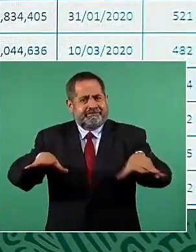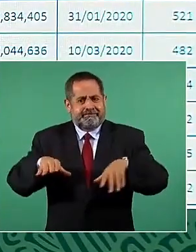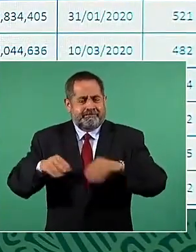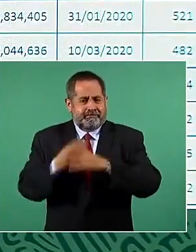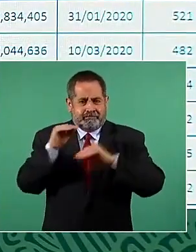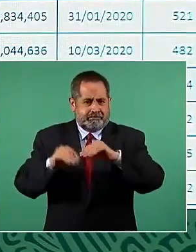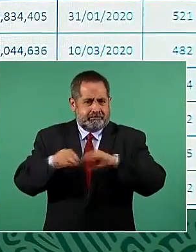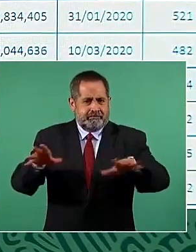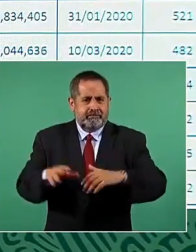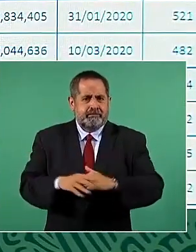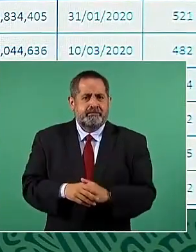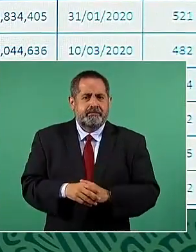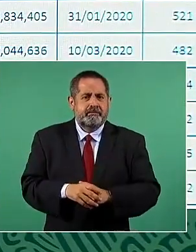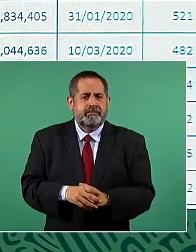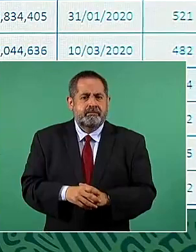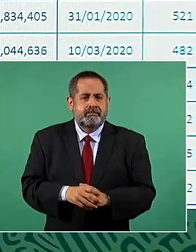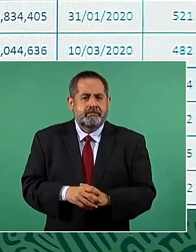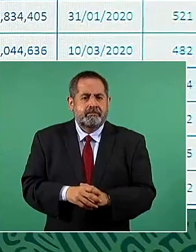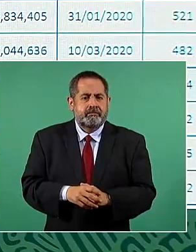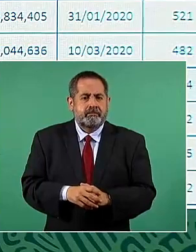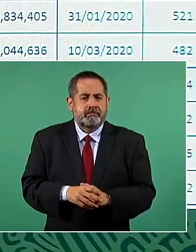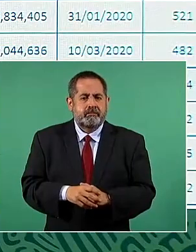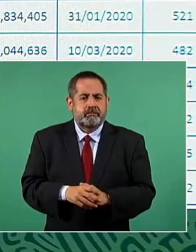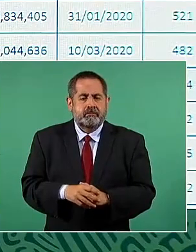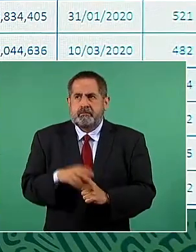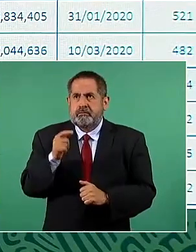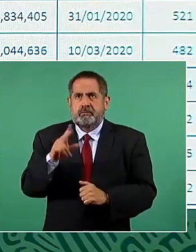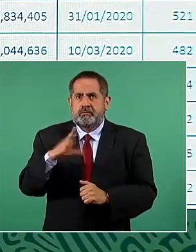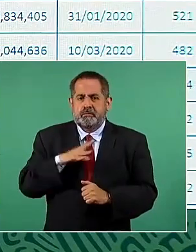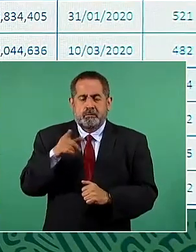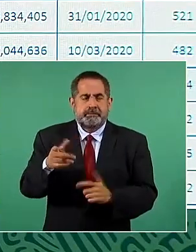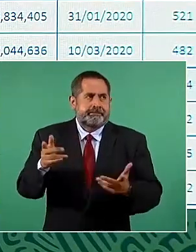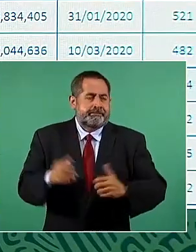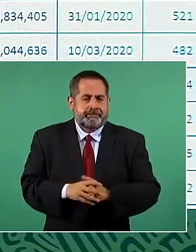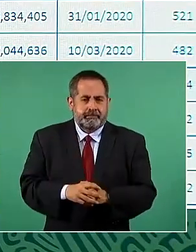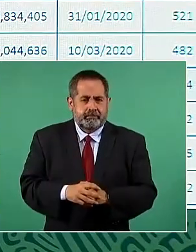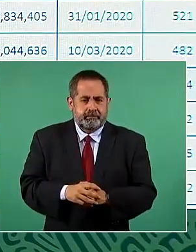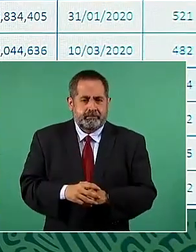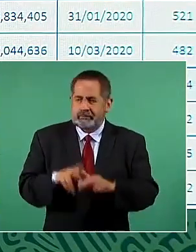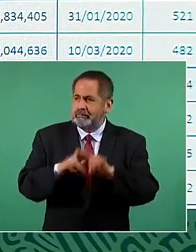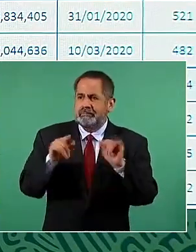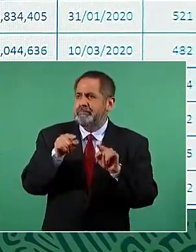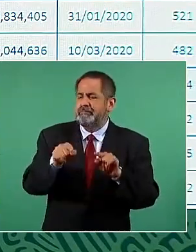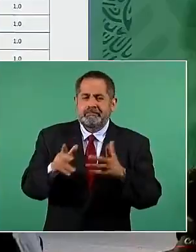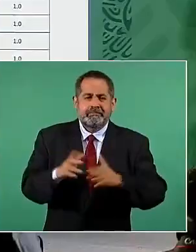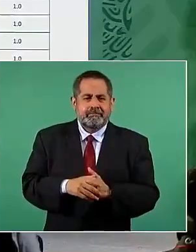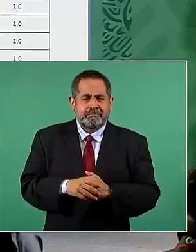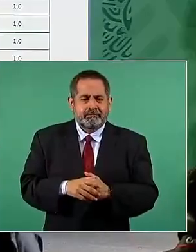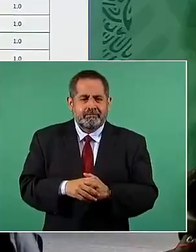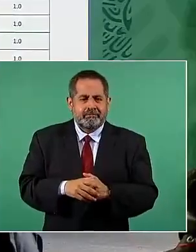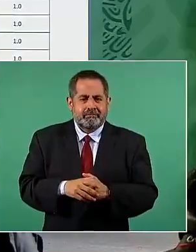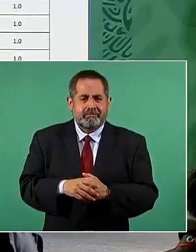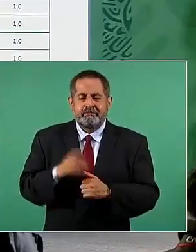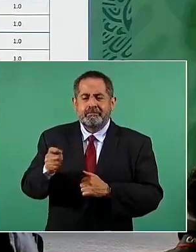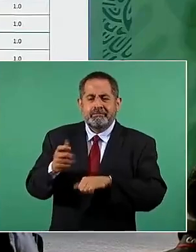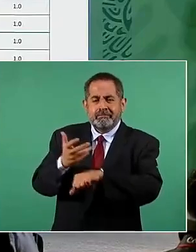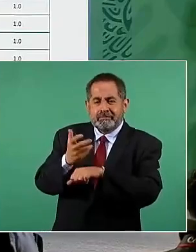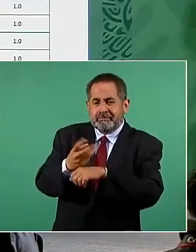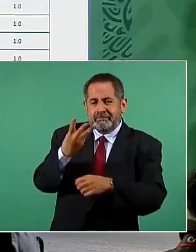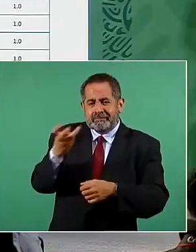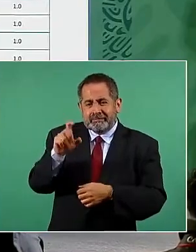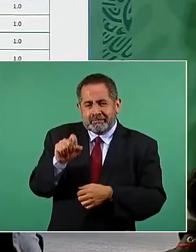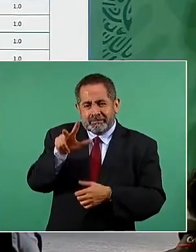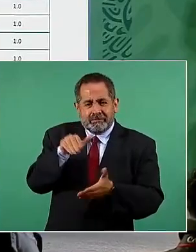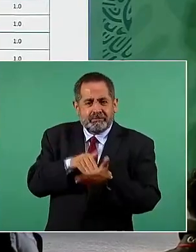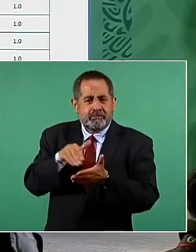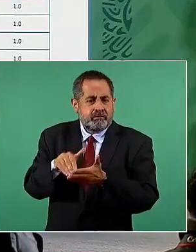Sí. Eh, no tiene, este, ninguna. Aquí, Estados Unidos, tiene 328